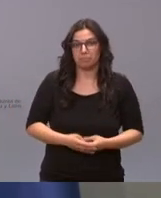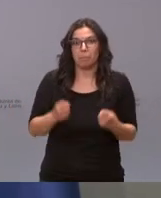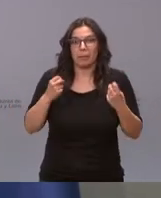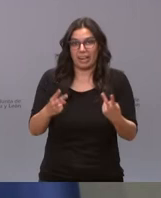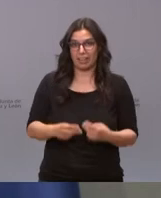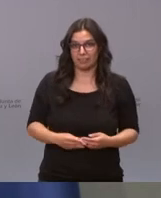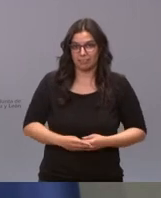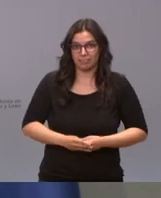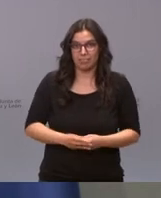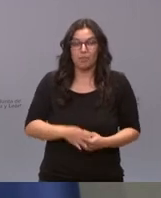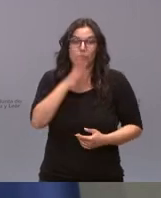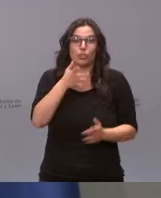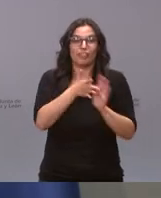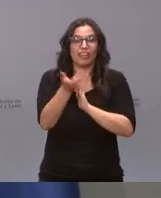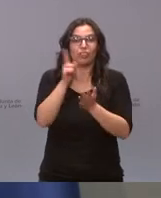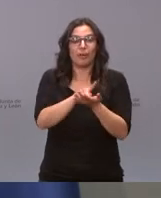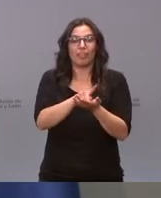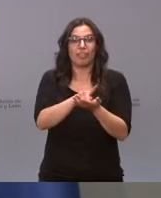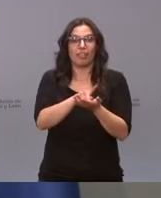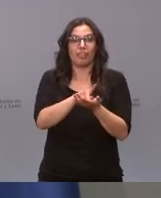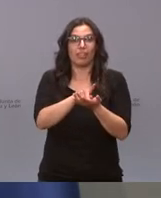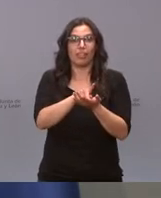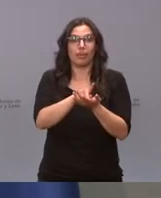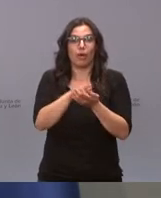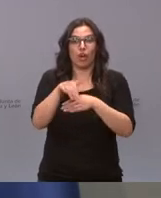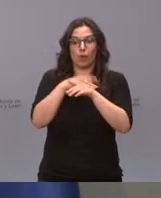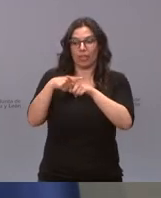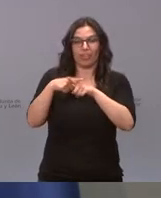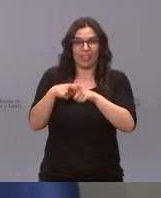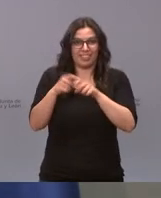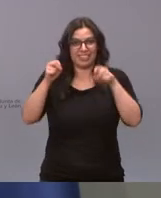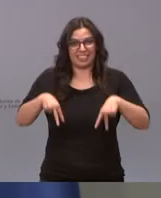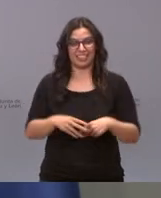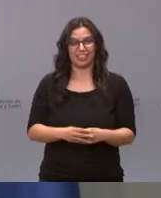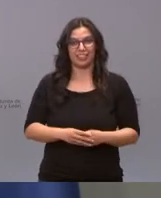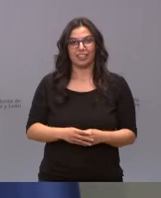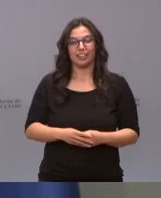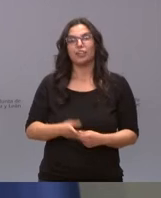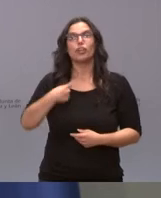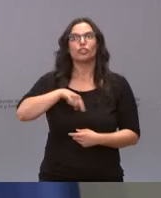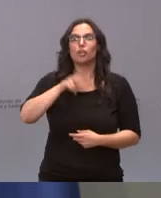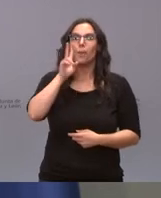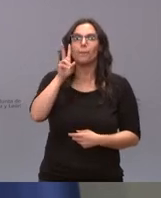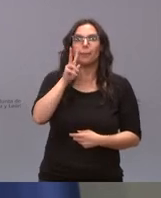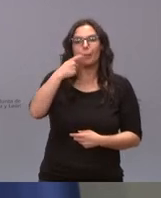porque esto es nuevamente la cogobernanza ordenada nosotros no queremos ver pasear al presidente